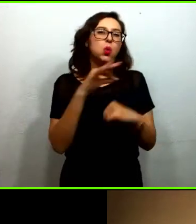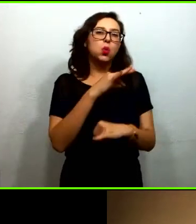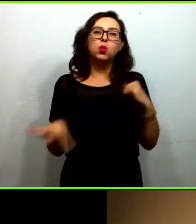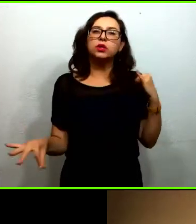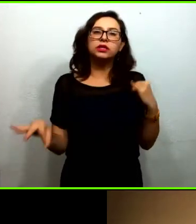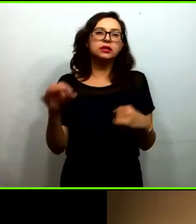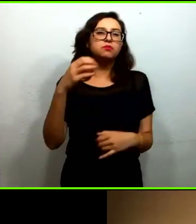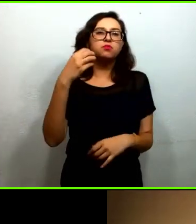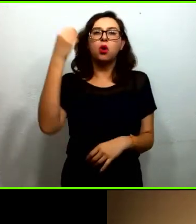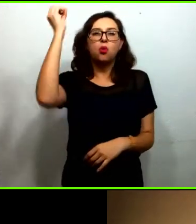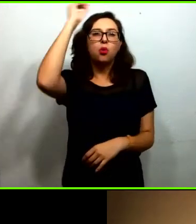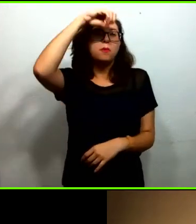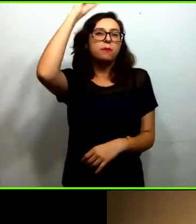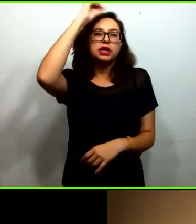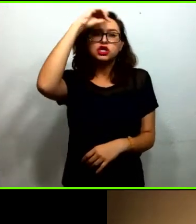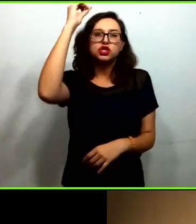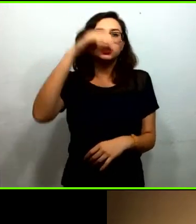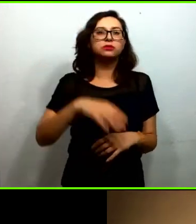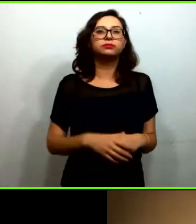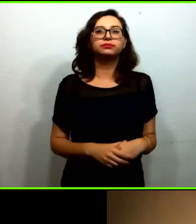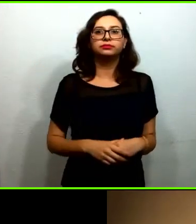por Marín